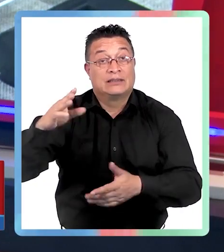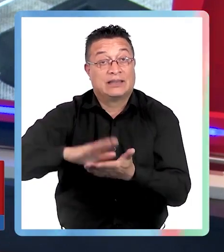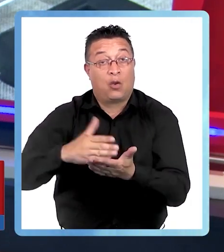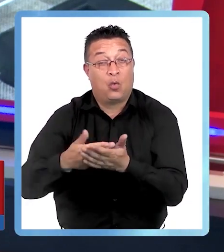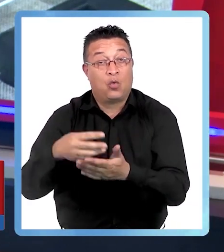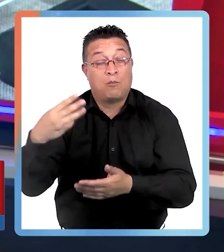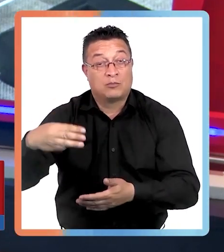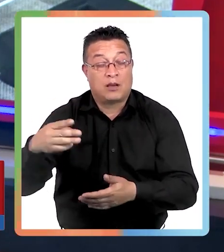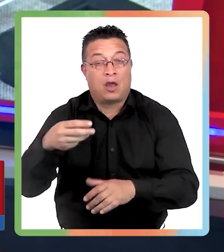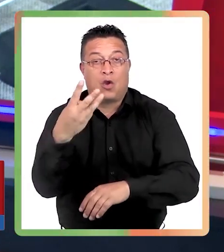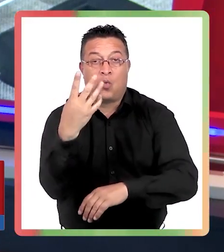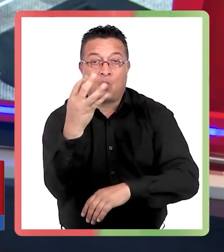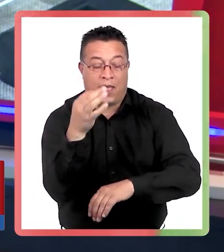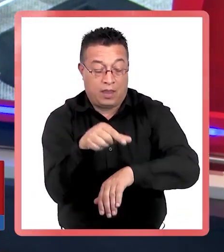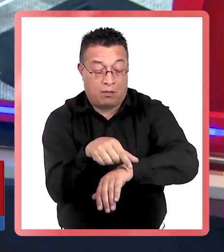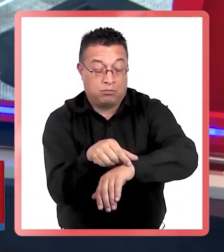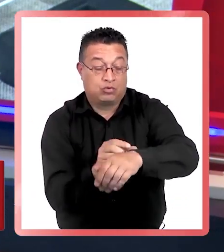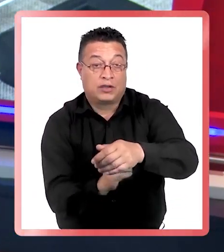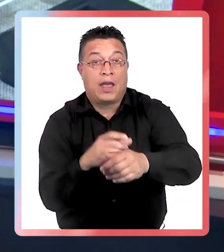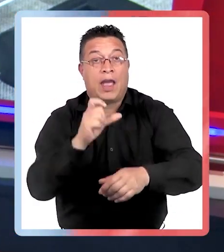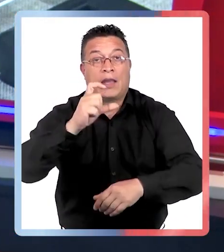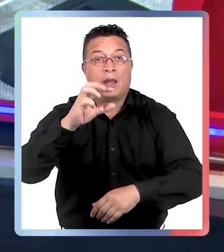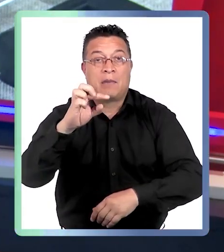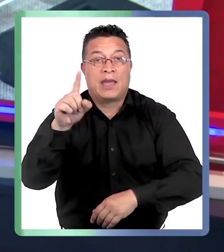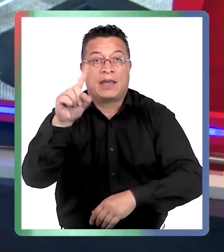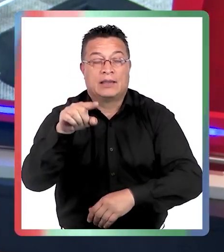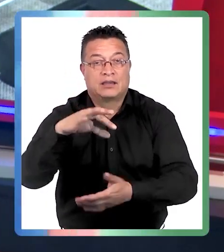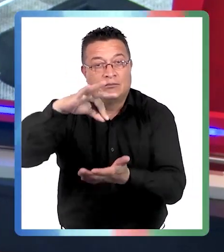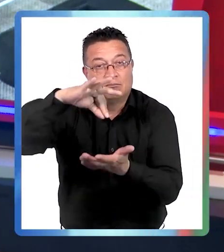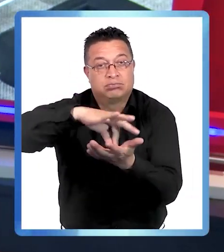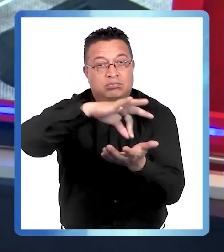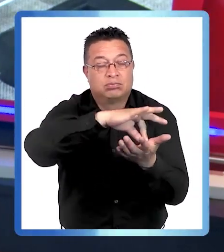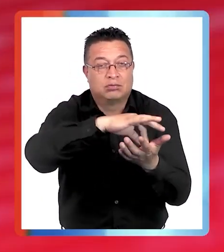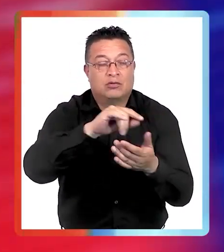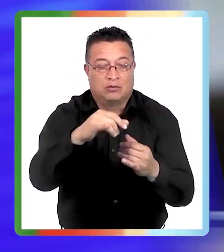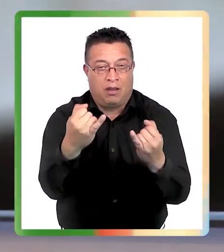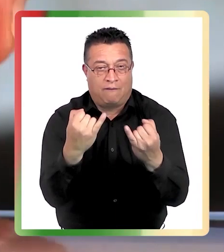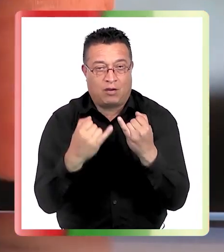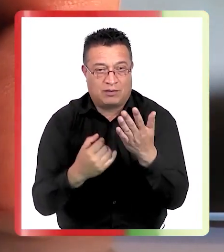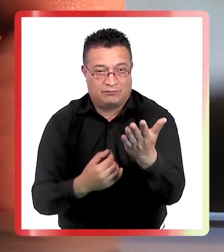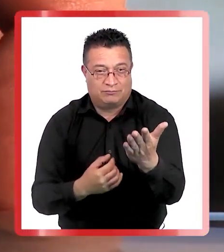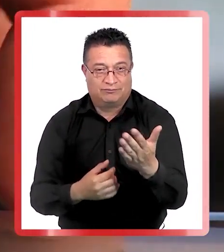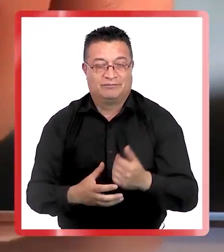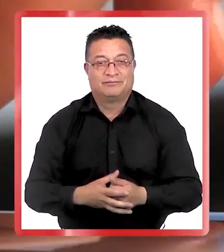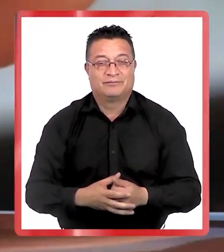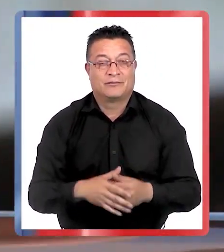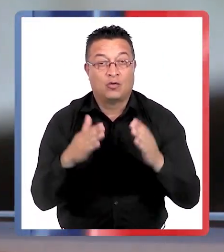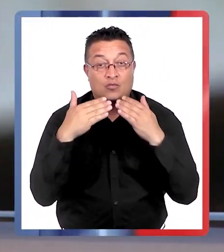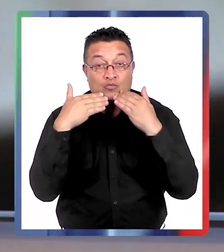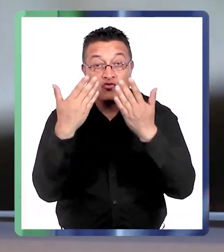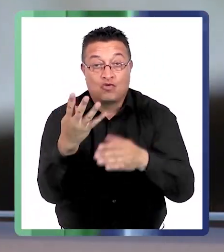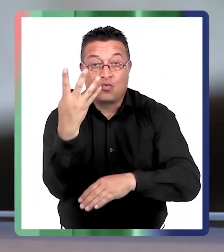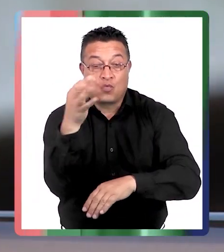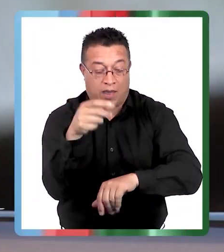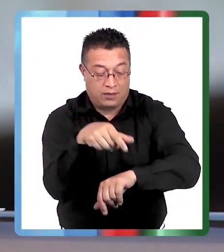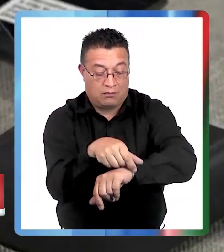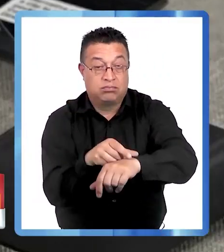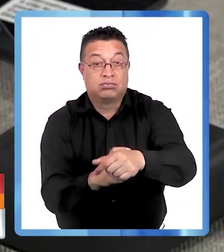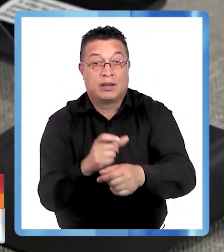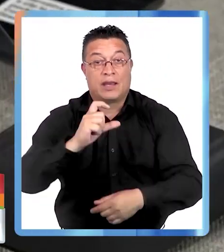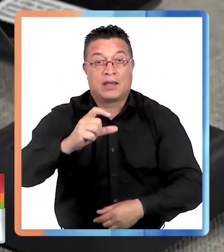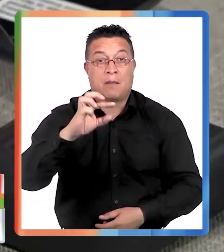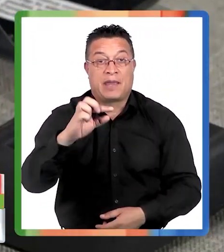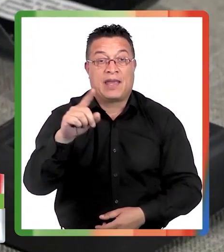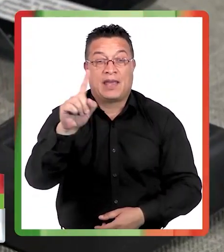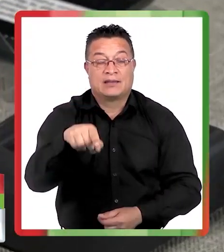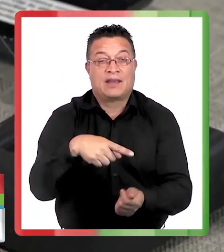40 pulseras con GPS. Canal 5 de Puerto Montt nos informa. Se entregaron 40 dispositivos GPS